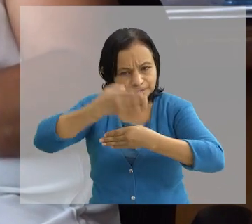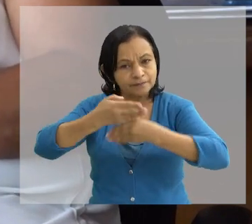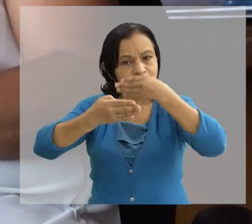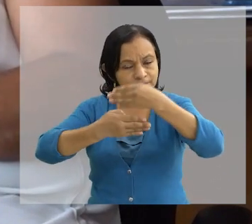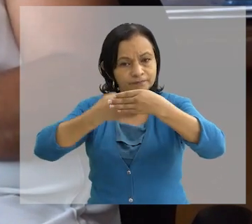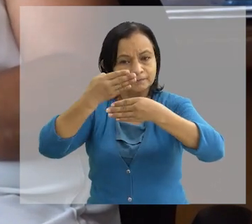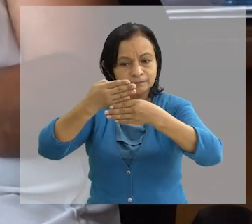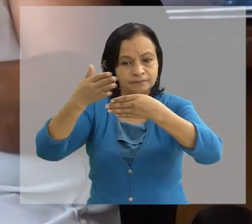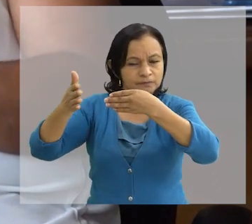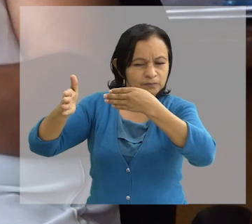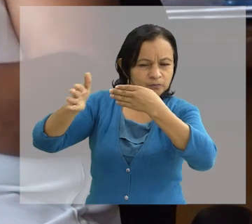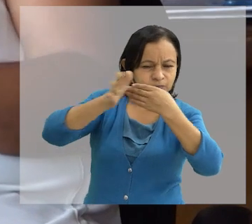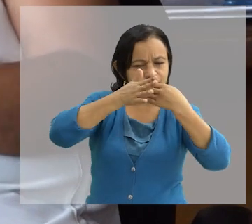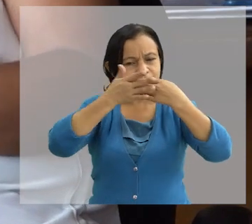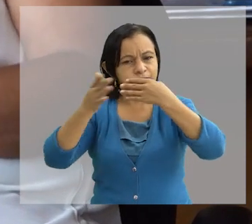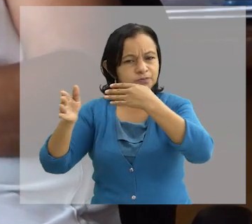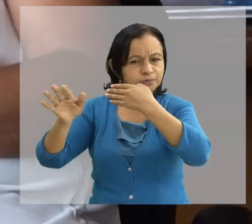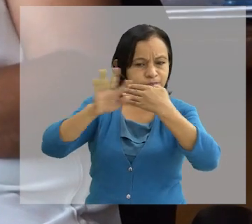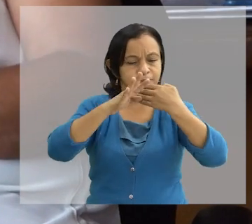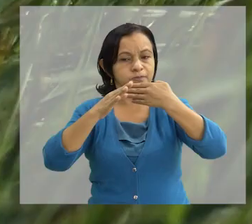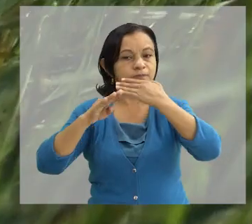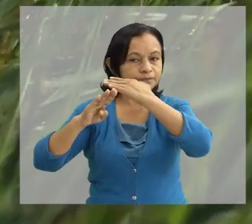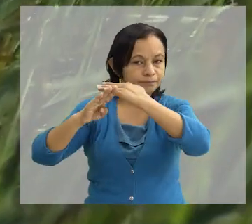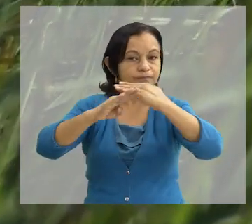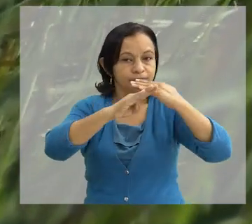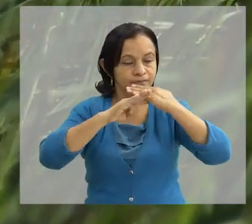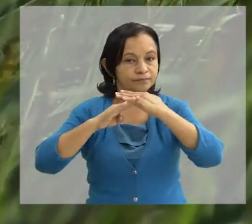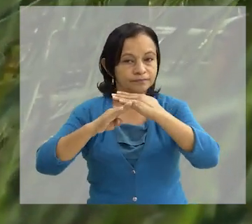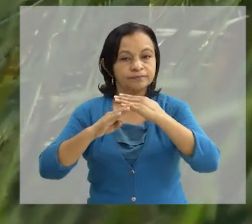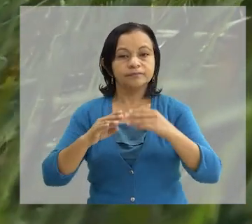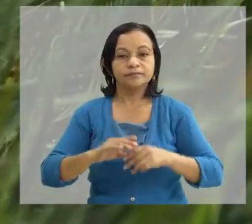soportar los embates de los fuertes vientos